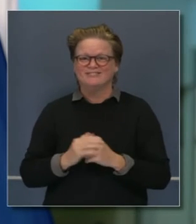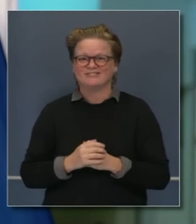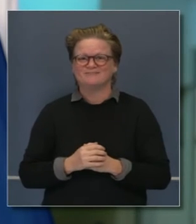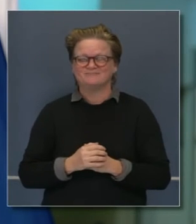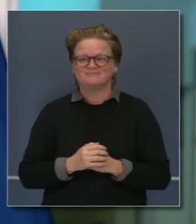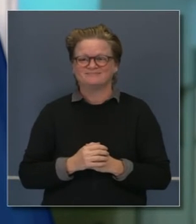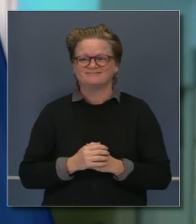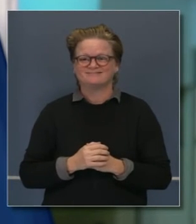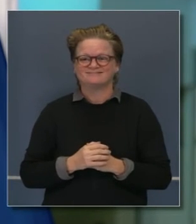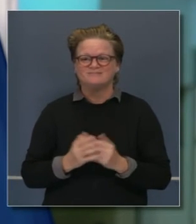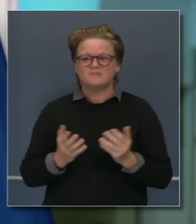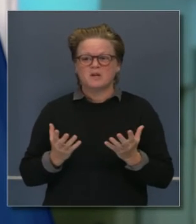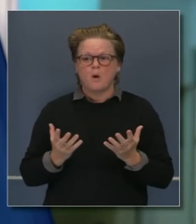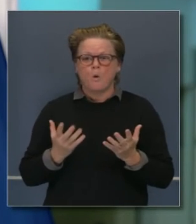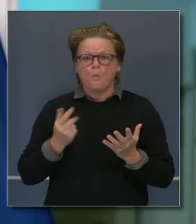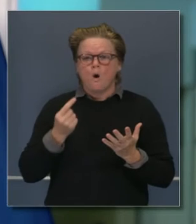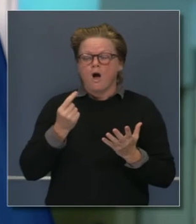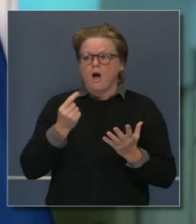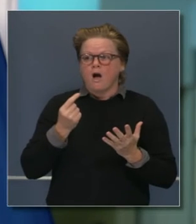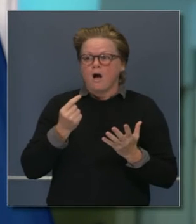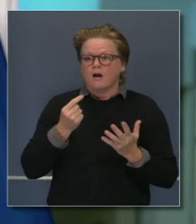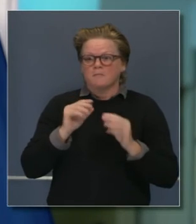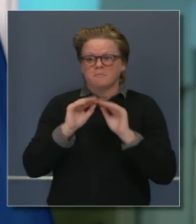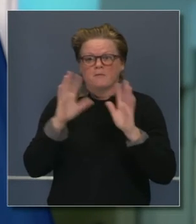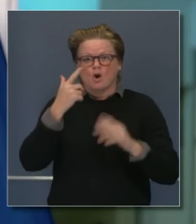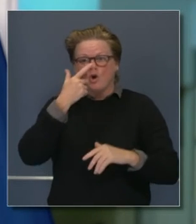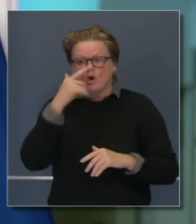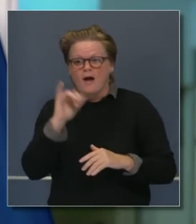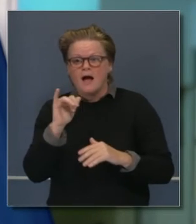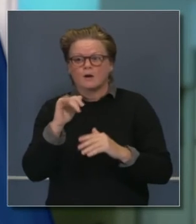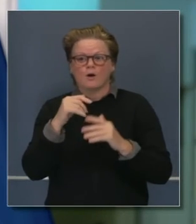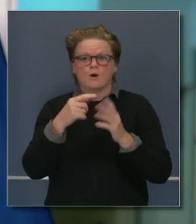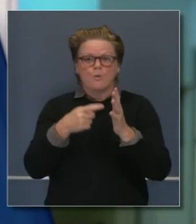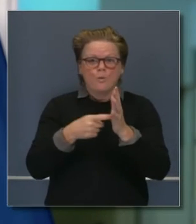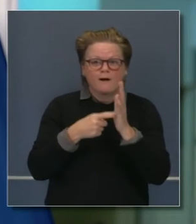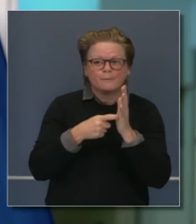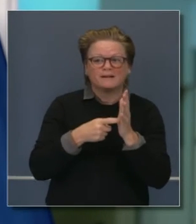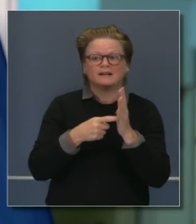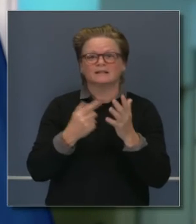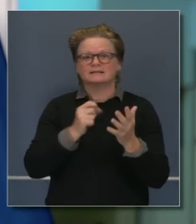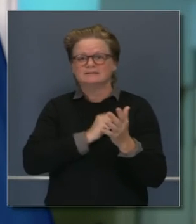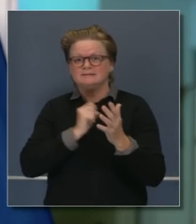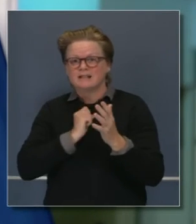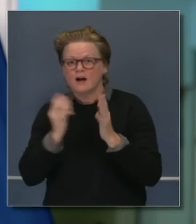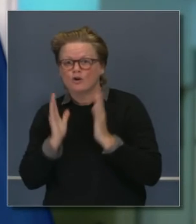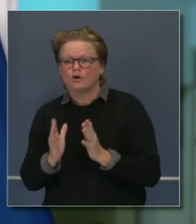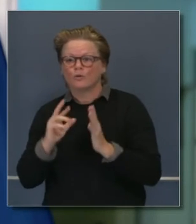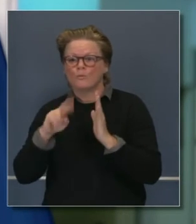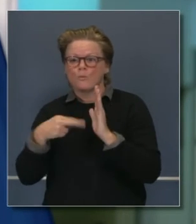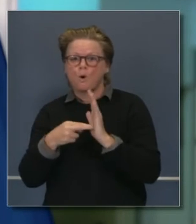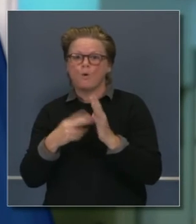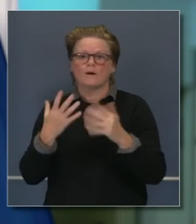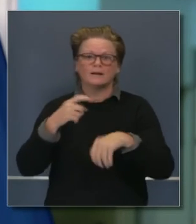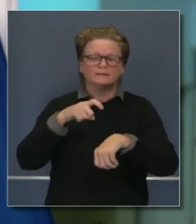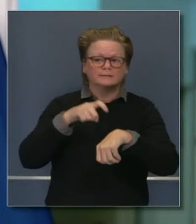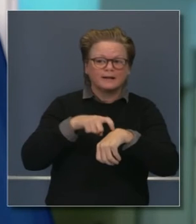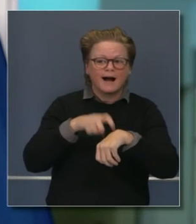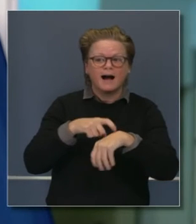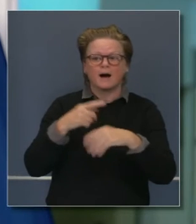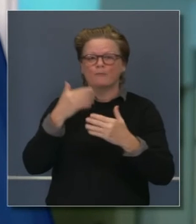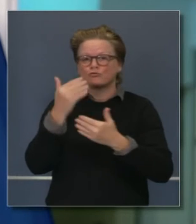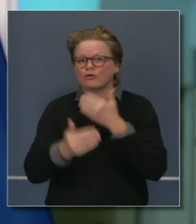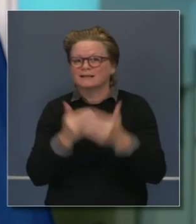es el perfil adecuado, cuál es la persona adecuada para reemplazar a la senadora Harris. Eso es una parte de la